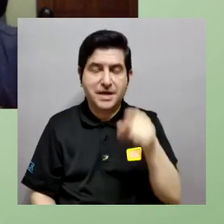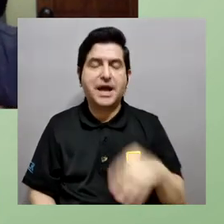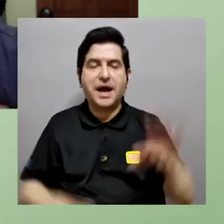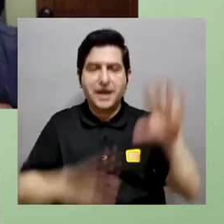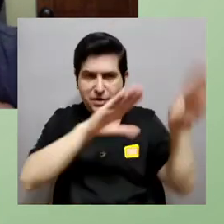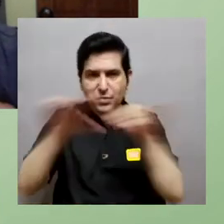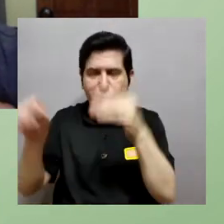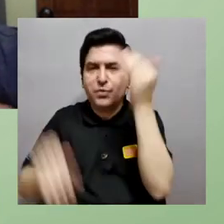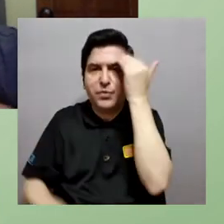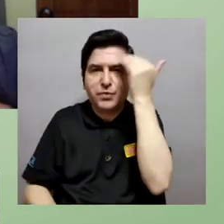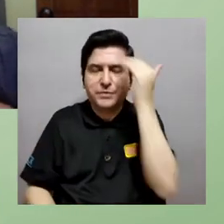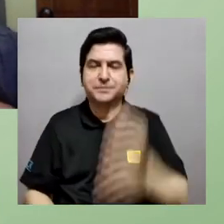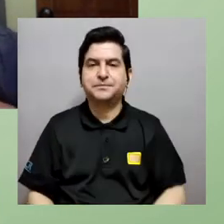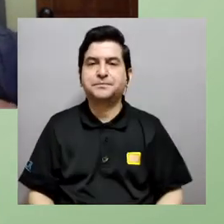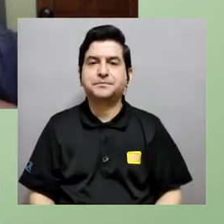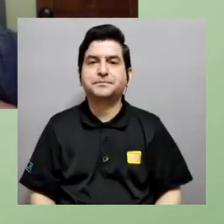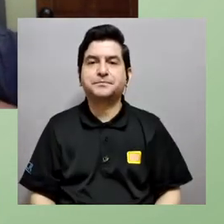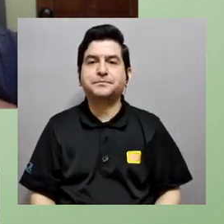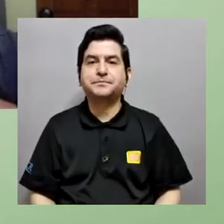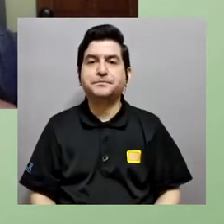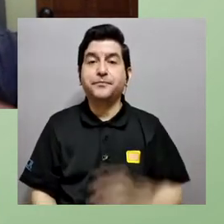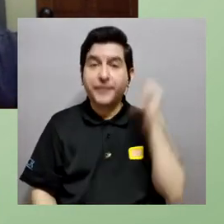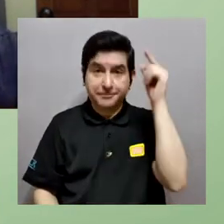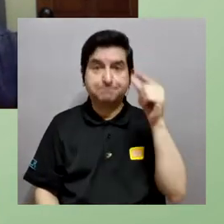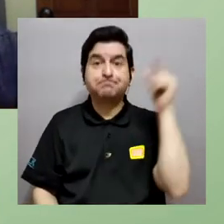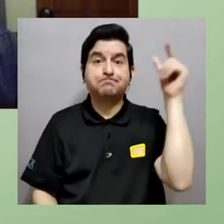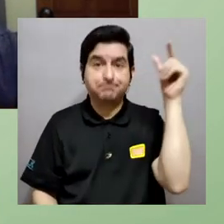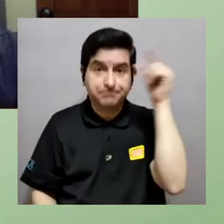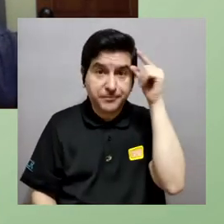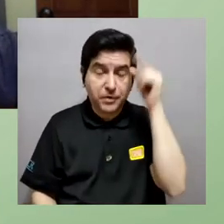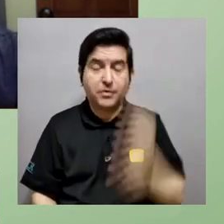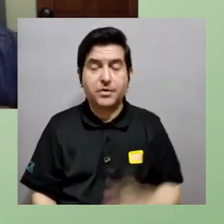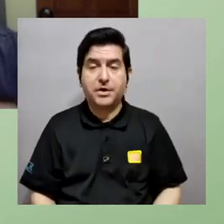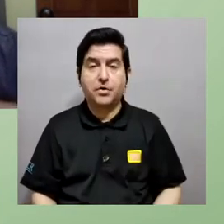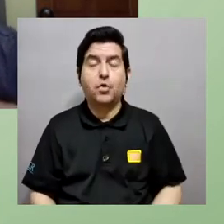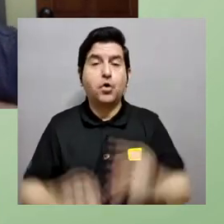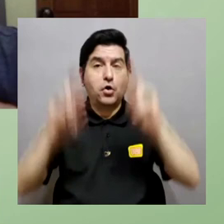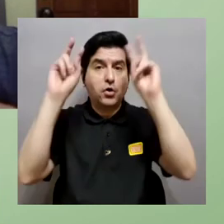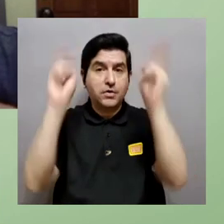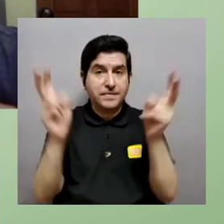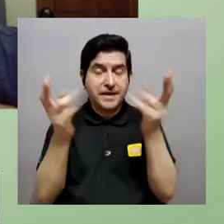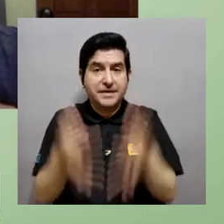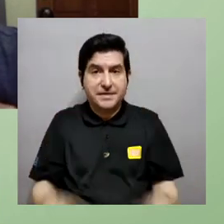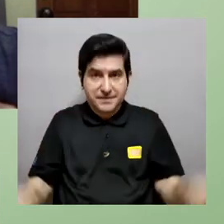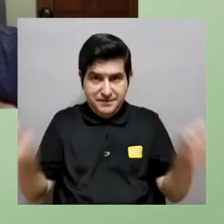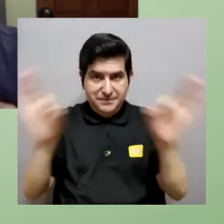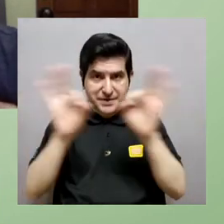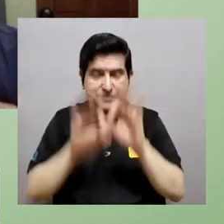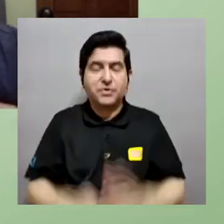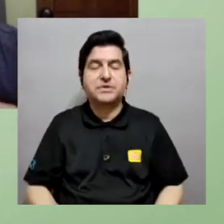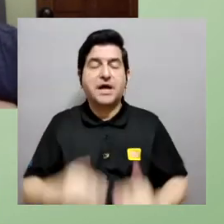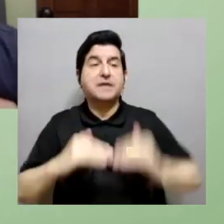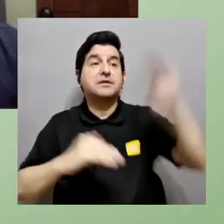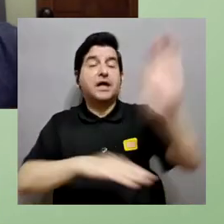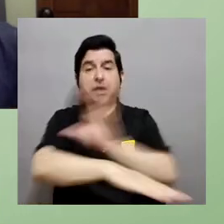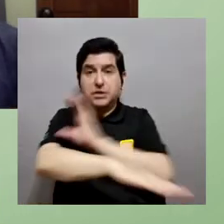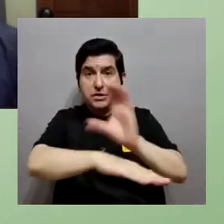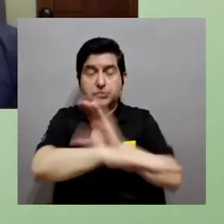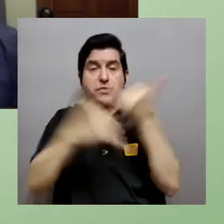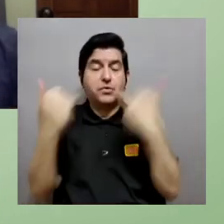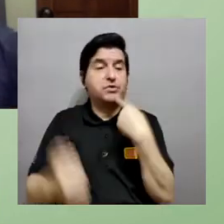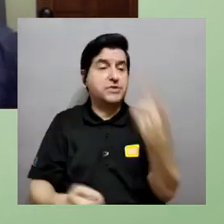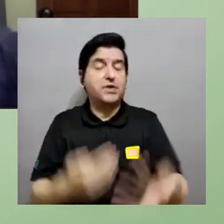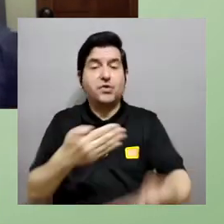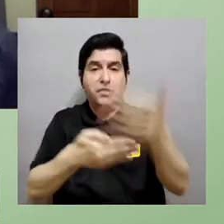hacer en un caso y podemos enseñar y transferir ese conocimiento ahora sin duda uno de los grandes